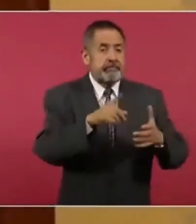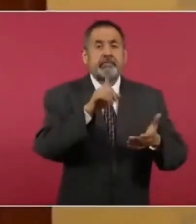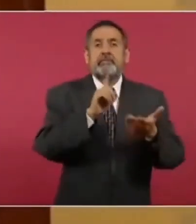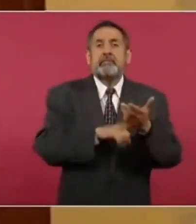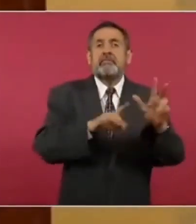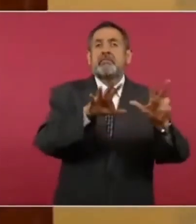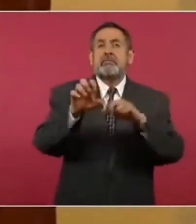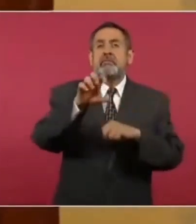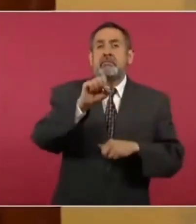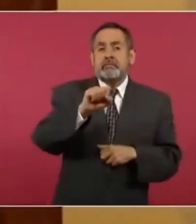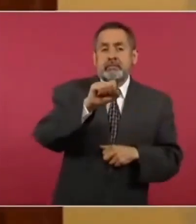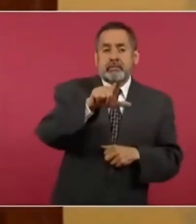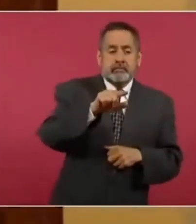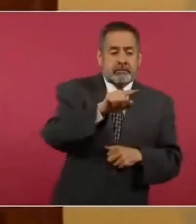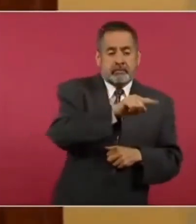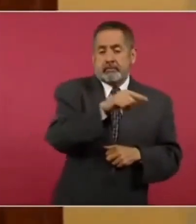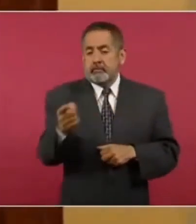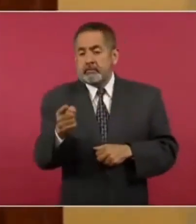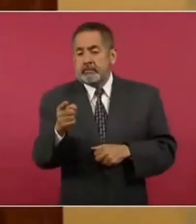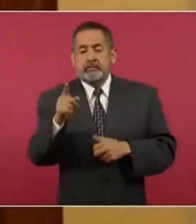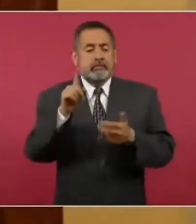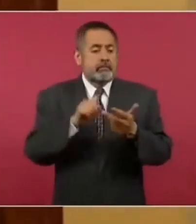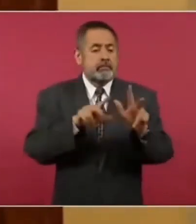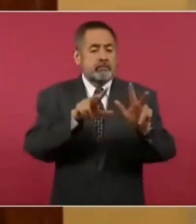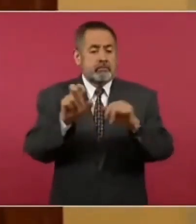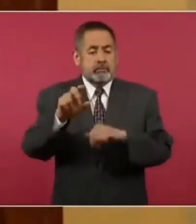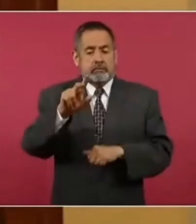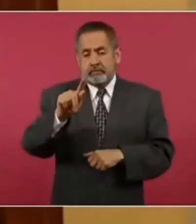a 1876